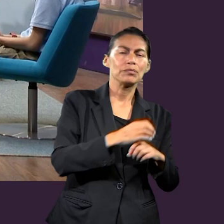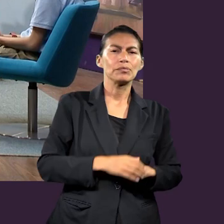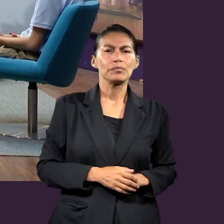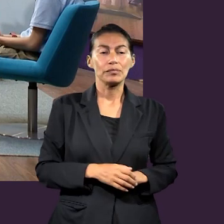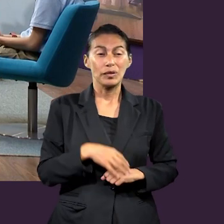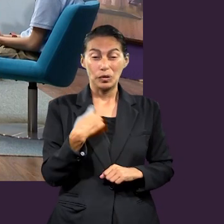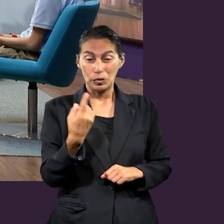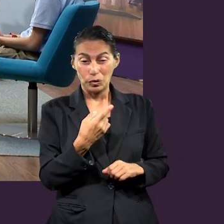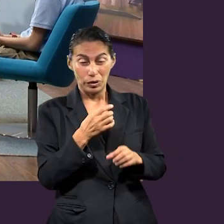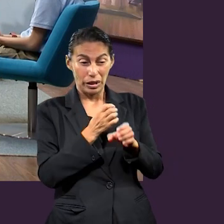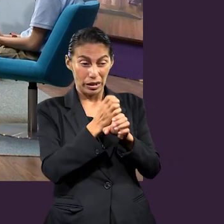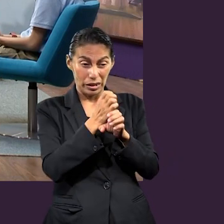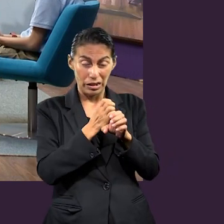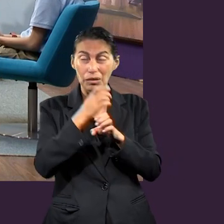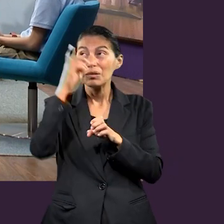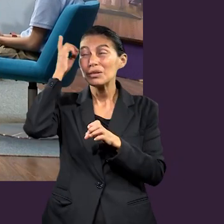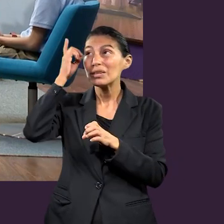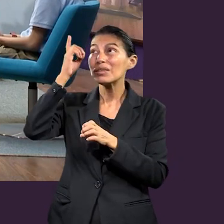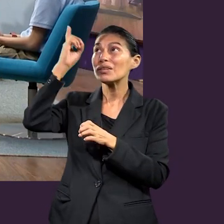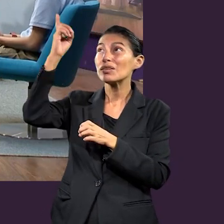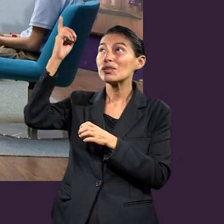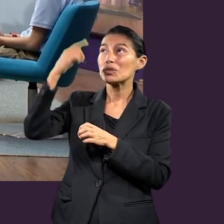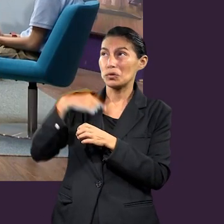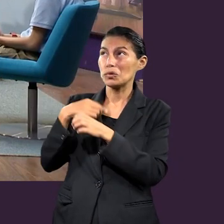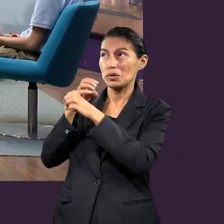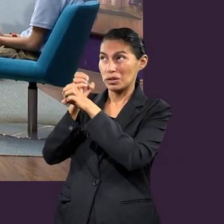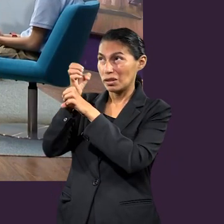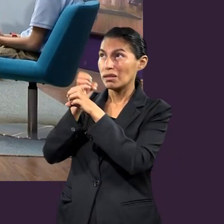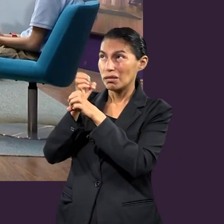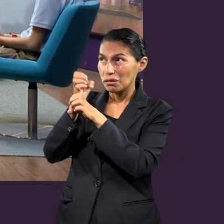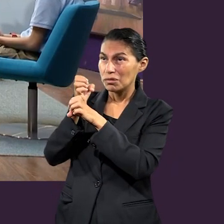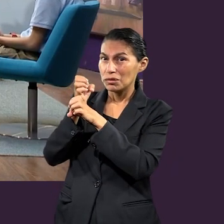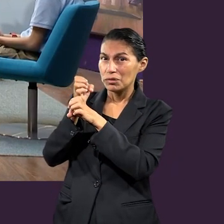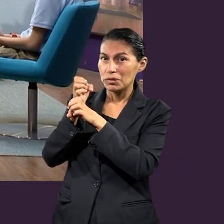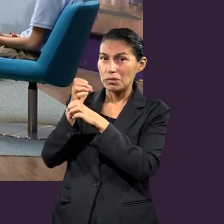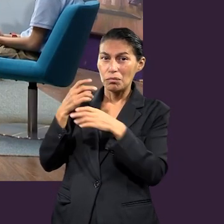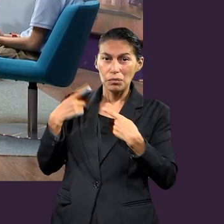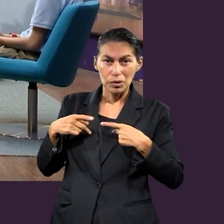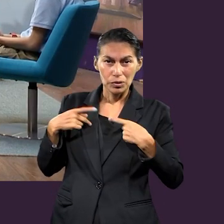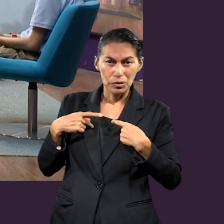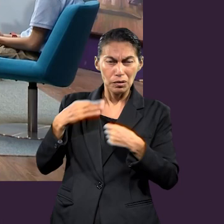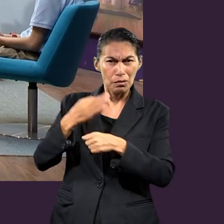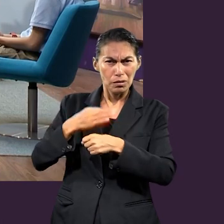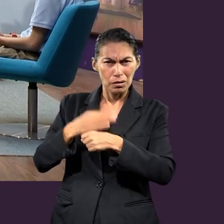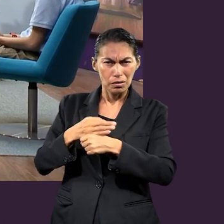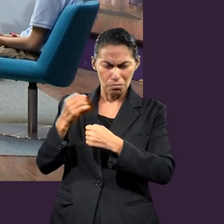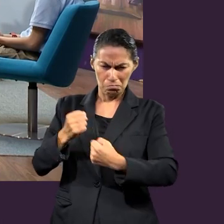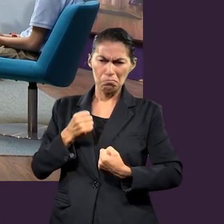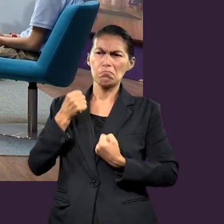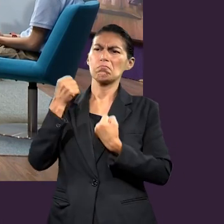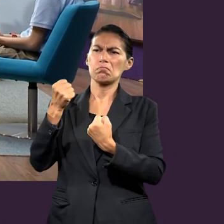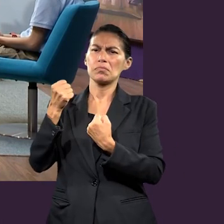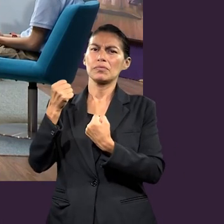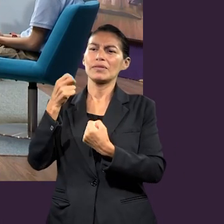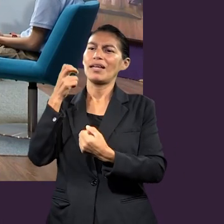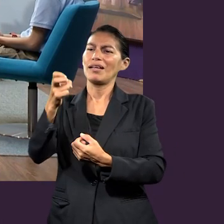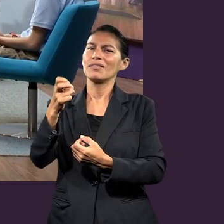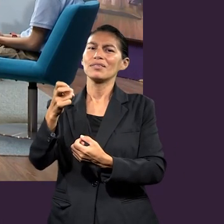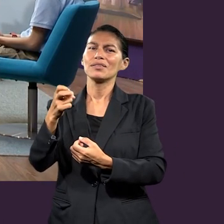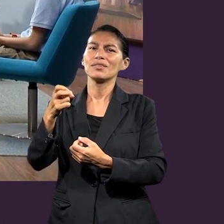Y siendo esclavos del Señor, aún las personas que están en poder ahora son